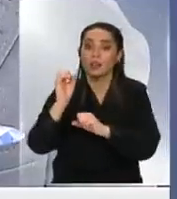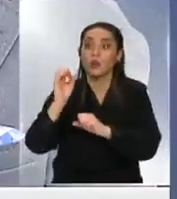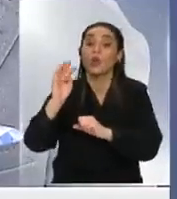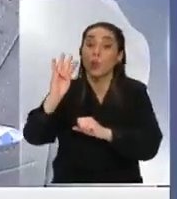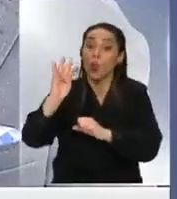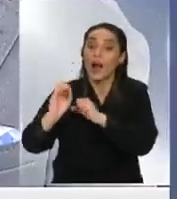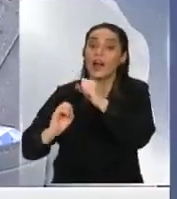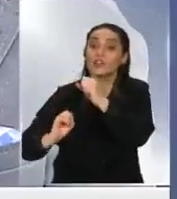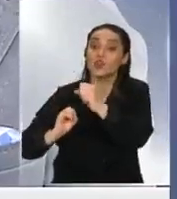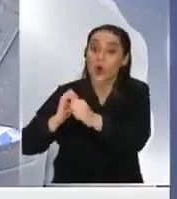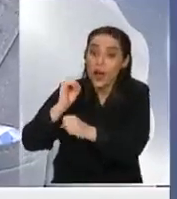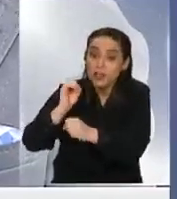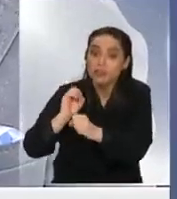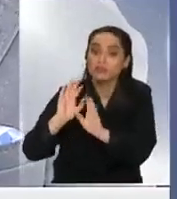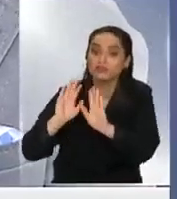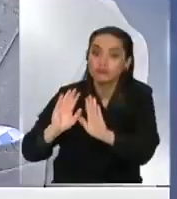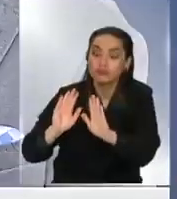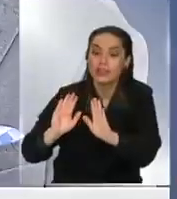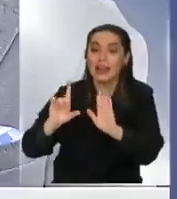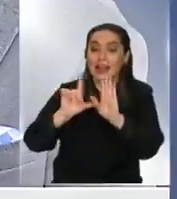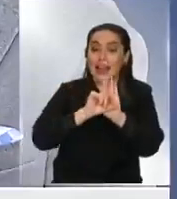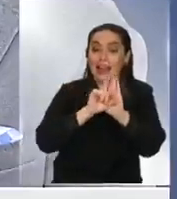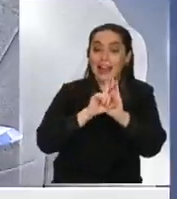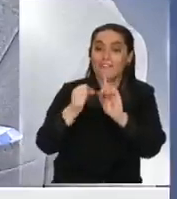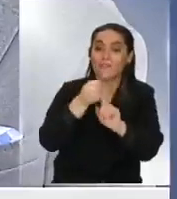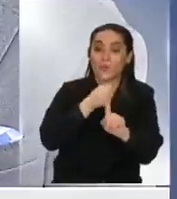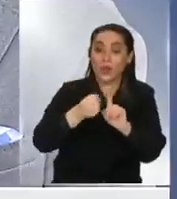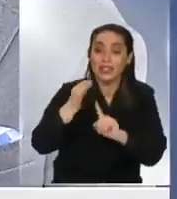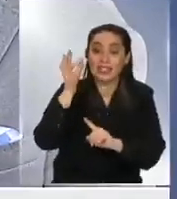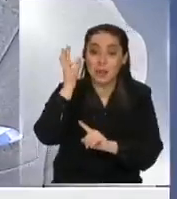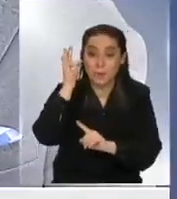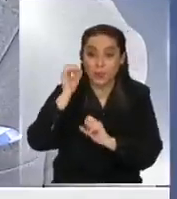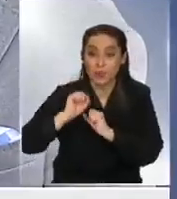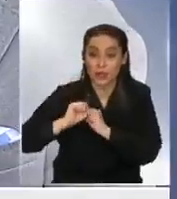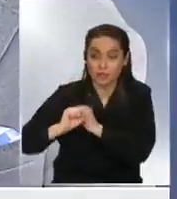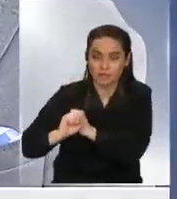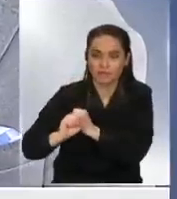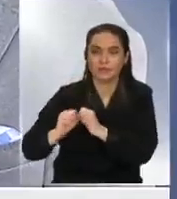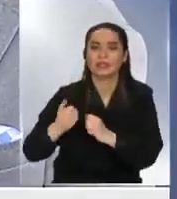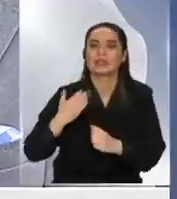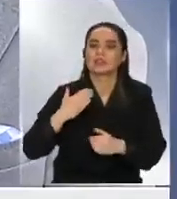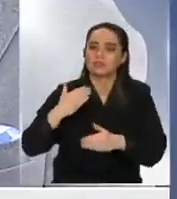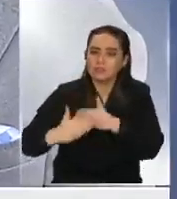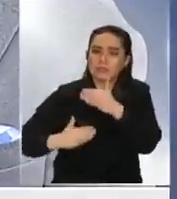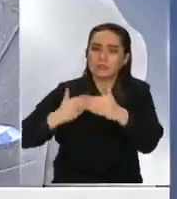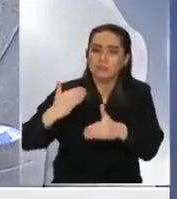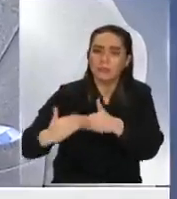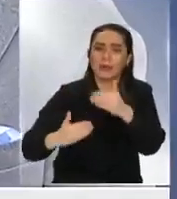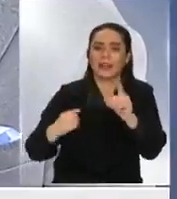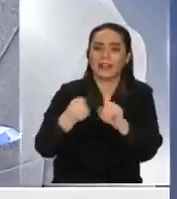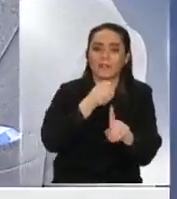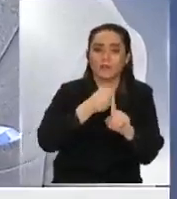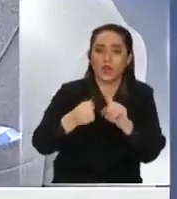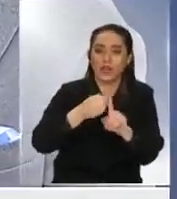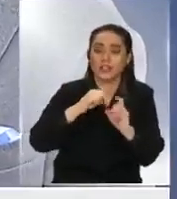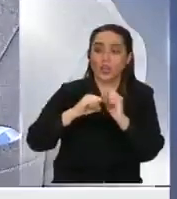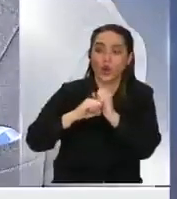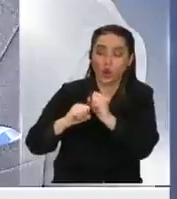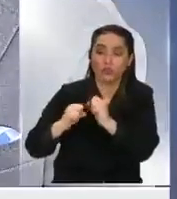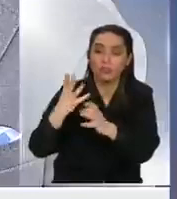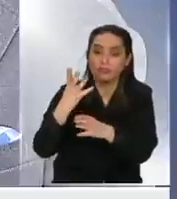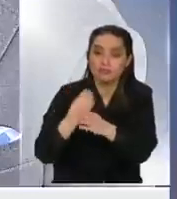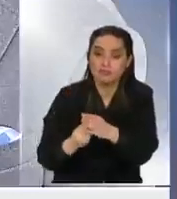ley de violencia género ¿no? que defiende y que logra avanzar en tratar de erradicar la violencia contra la mujer